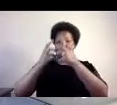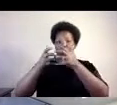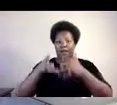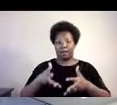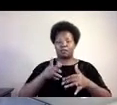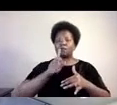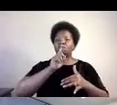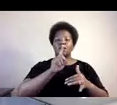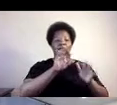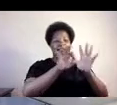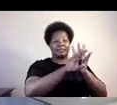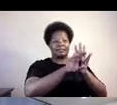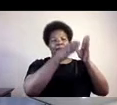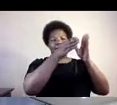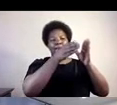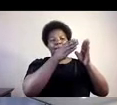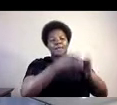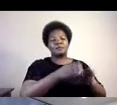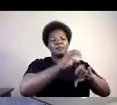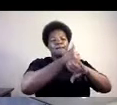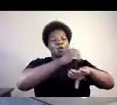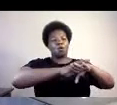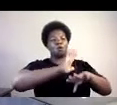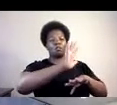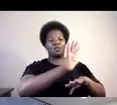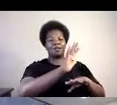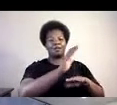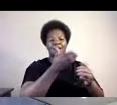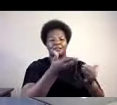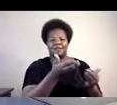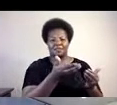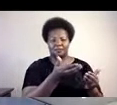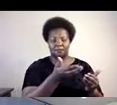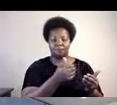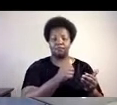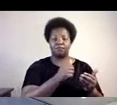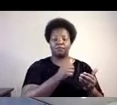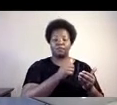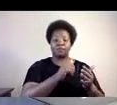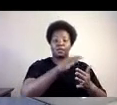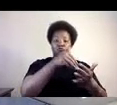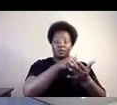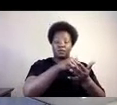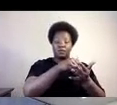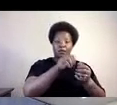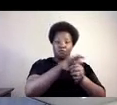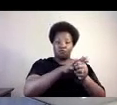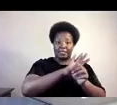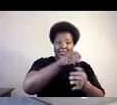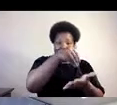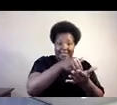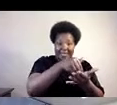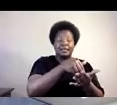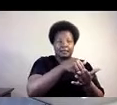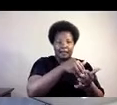servicios que están siendo, están estando disponibles basados en todas las